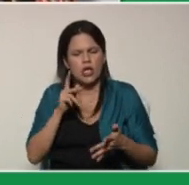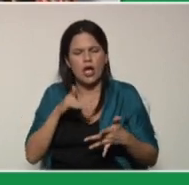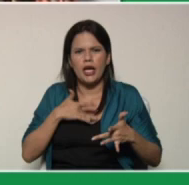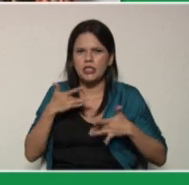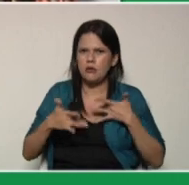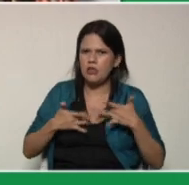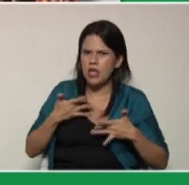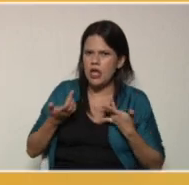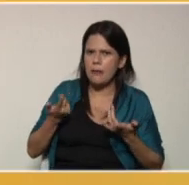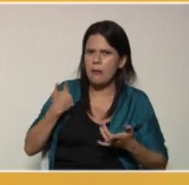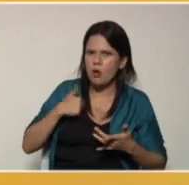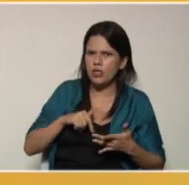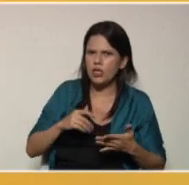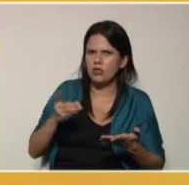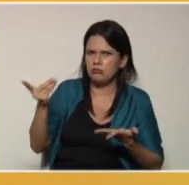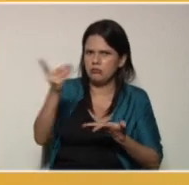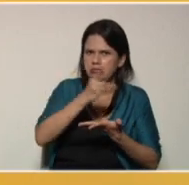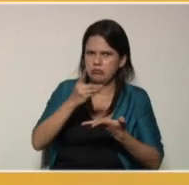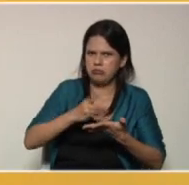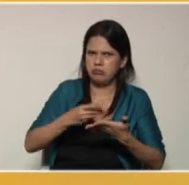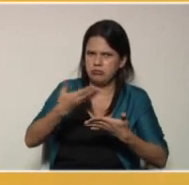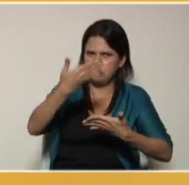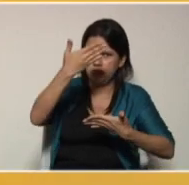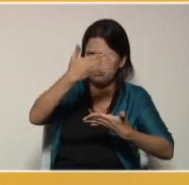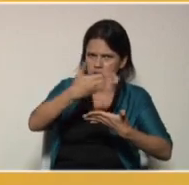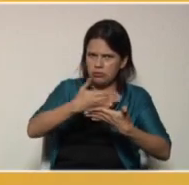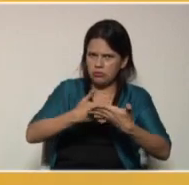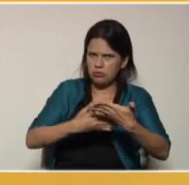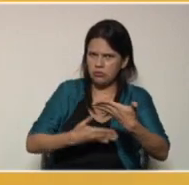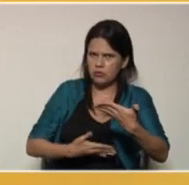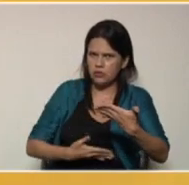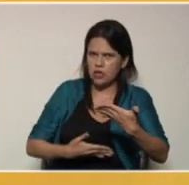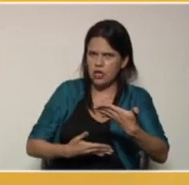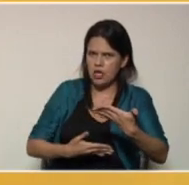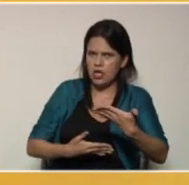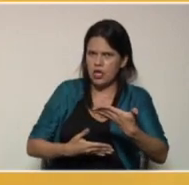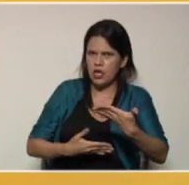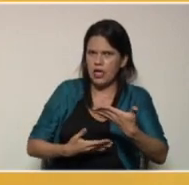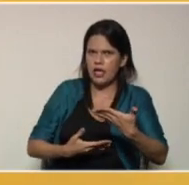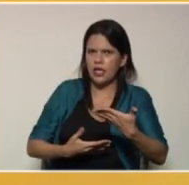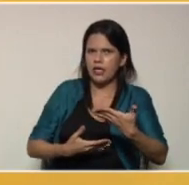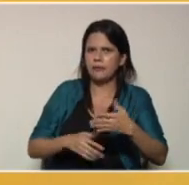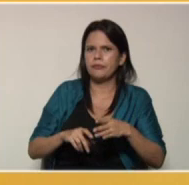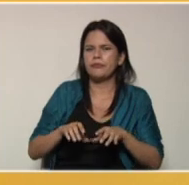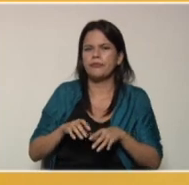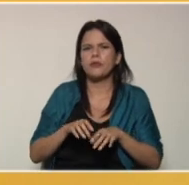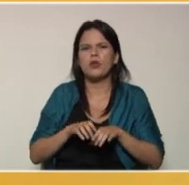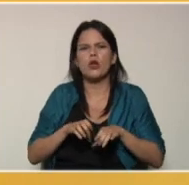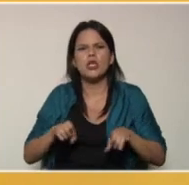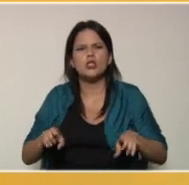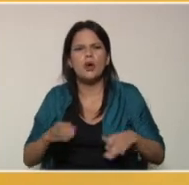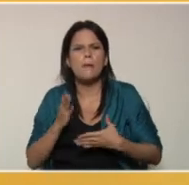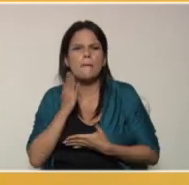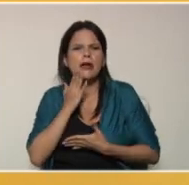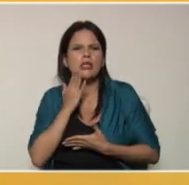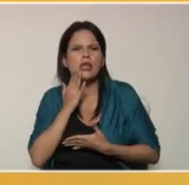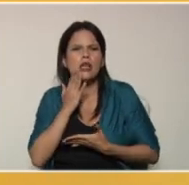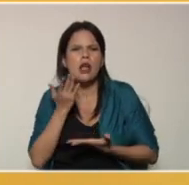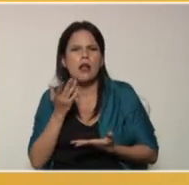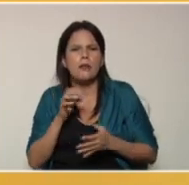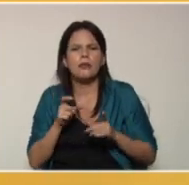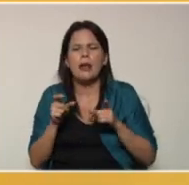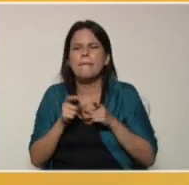base de fondo. En la etapa maternal, vamos a colocar solo la palabra